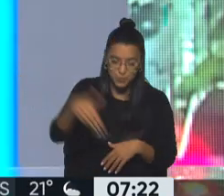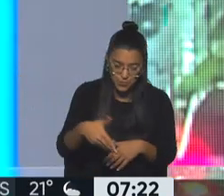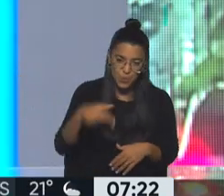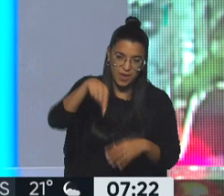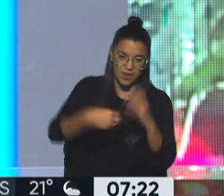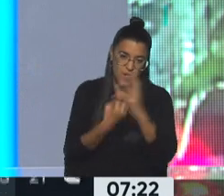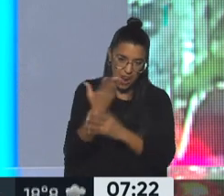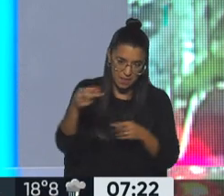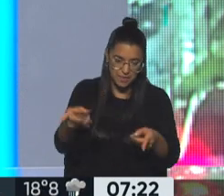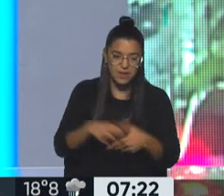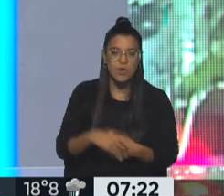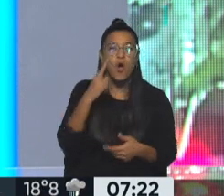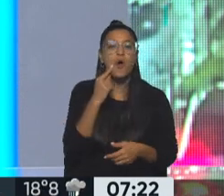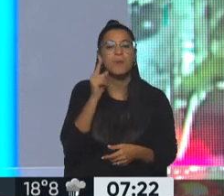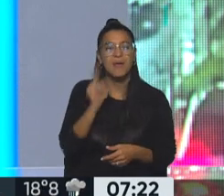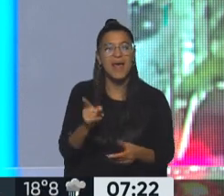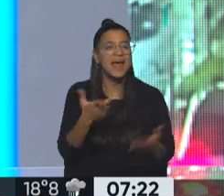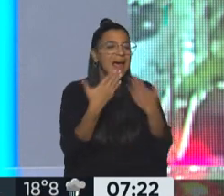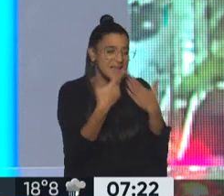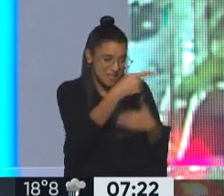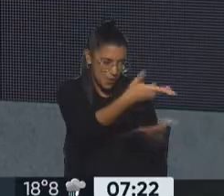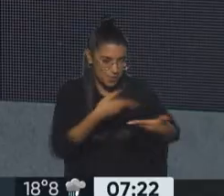esta mañana con este Hombre Peligroso. A vos por la invitación y a ustedes.